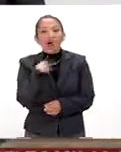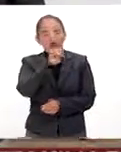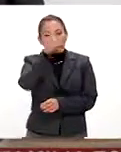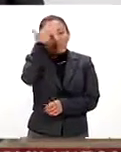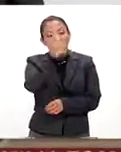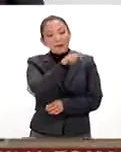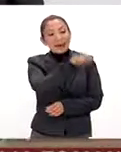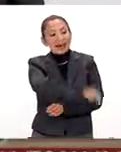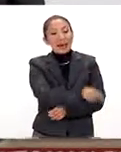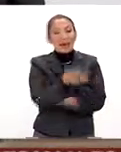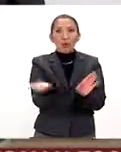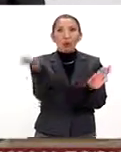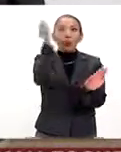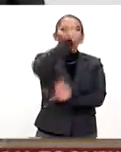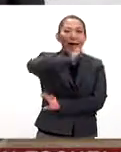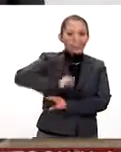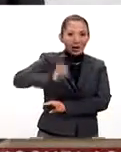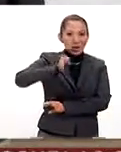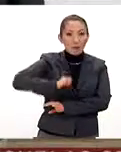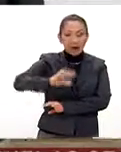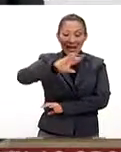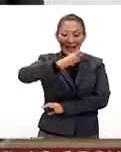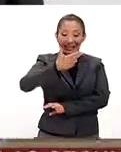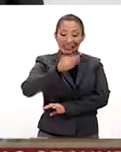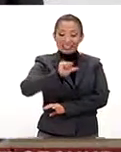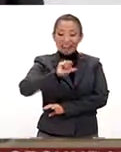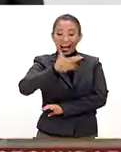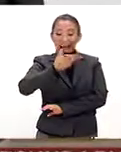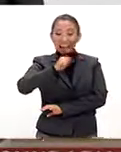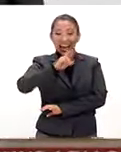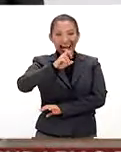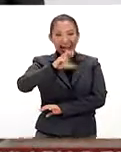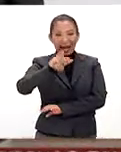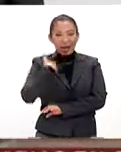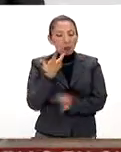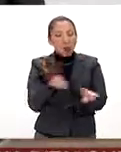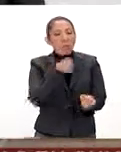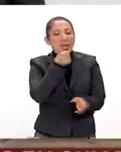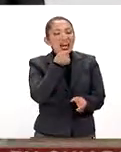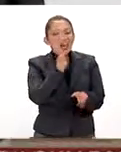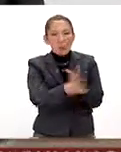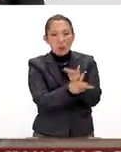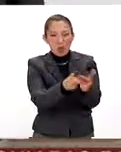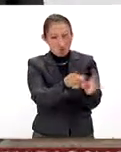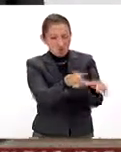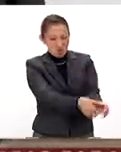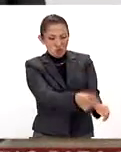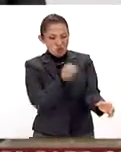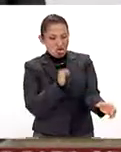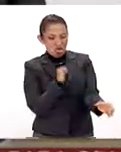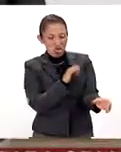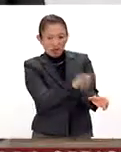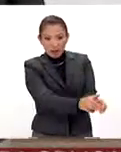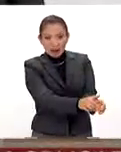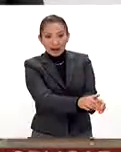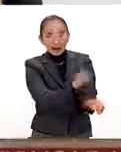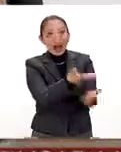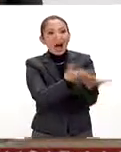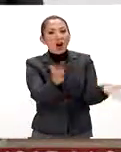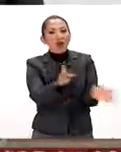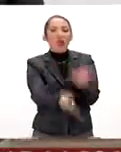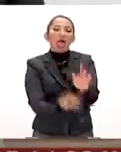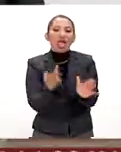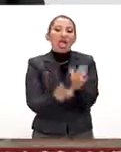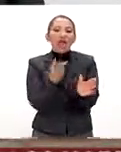que, hace unas décadas, una chachare era una pieza antigua de poco valor. Ahora ampliamos el término para no ser tan